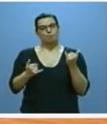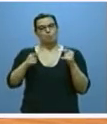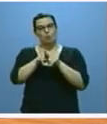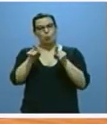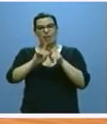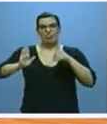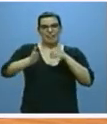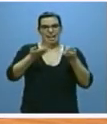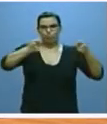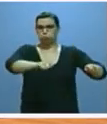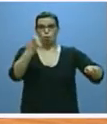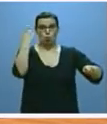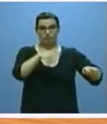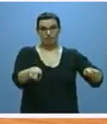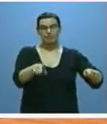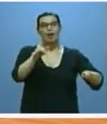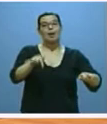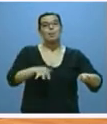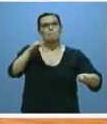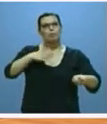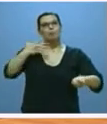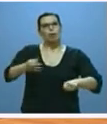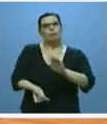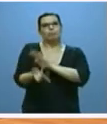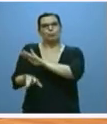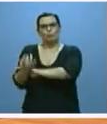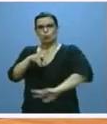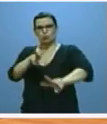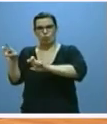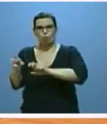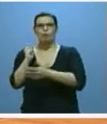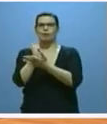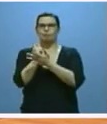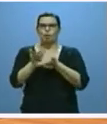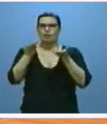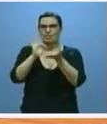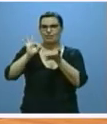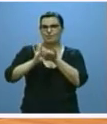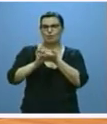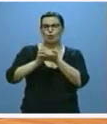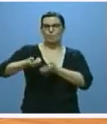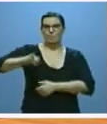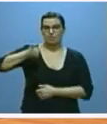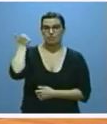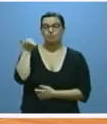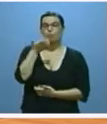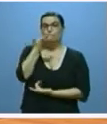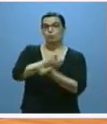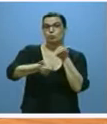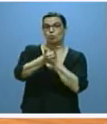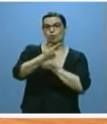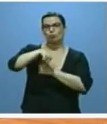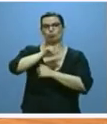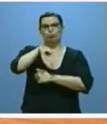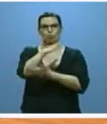nuevos y también incorporar nuevas prestaciones a la cartera de servicios. Esta prioridad explica por ejemplo que seamos la